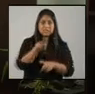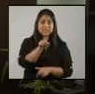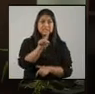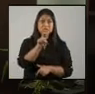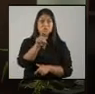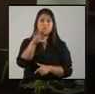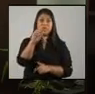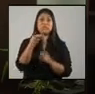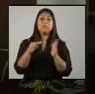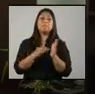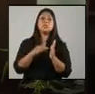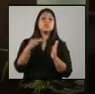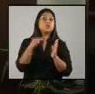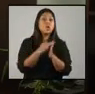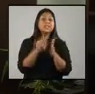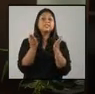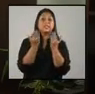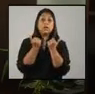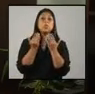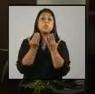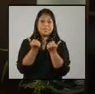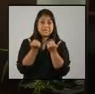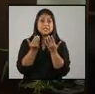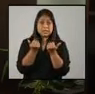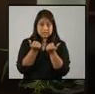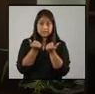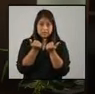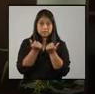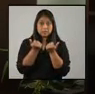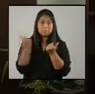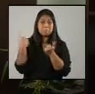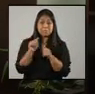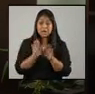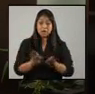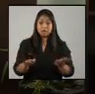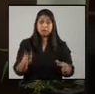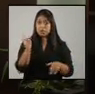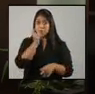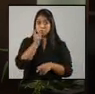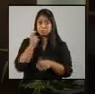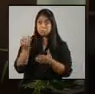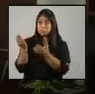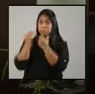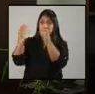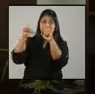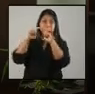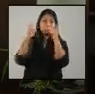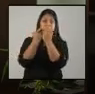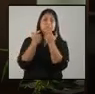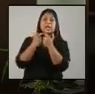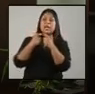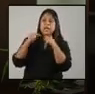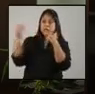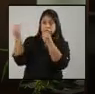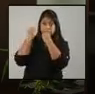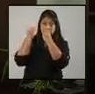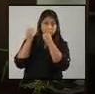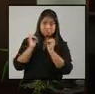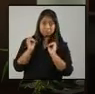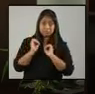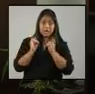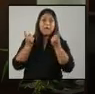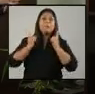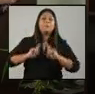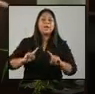millones de raciones de alimentos para los niños que no están recibiendo clase, pero que probablemente la